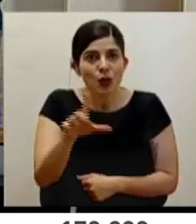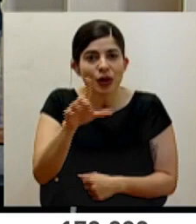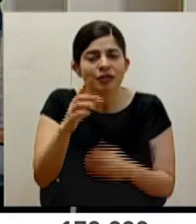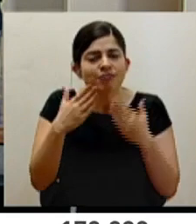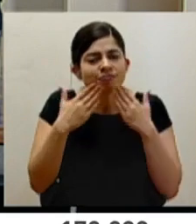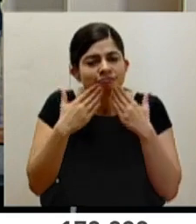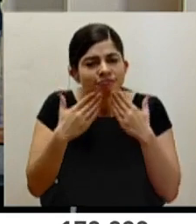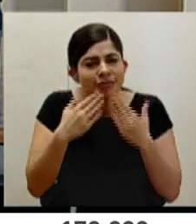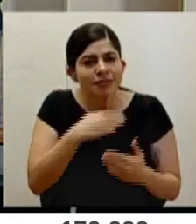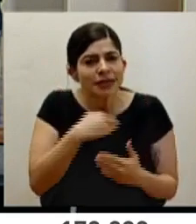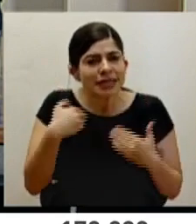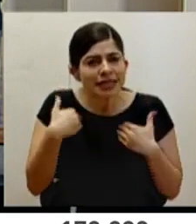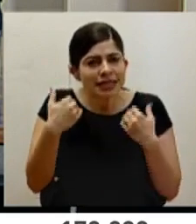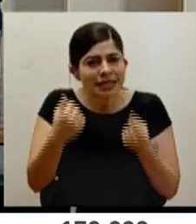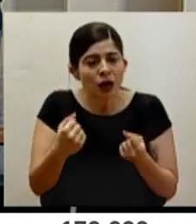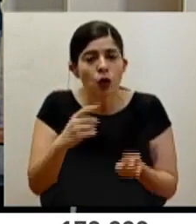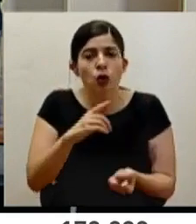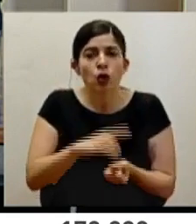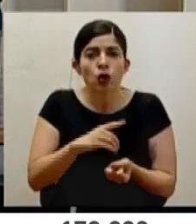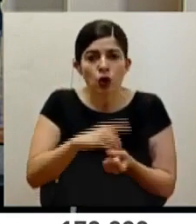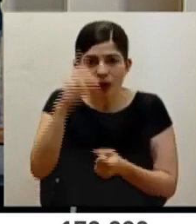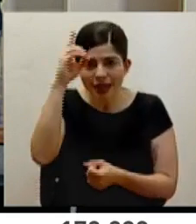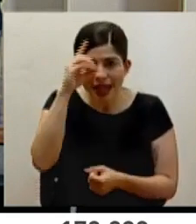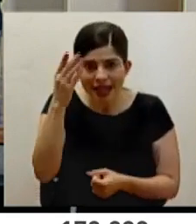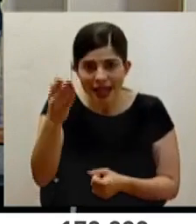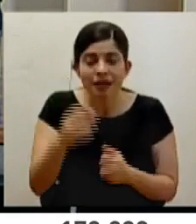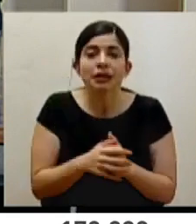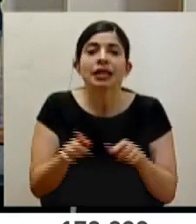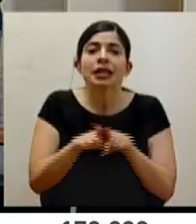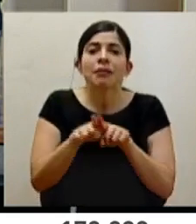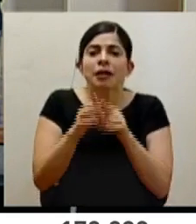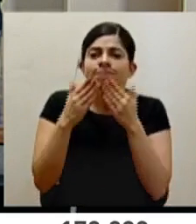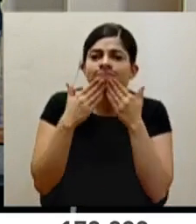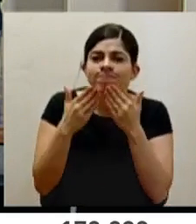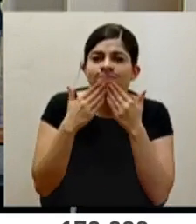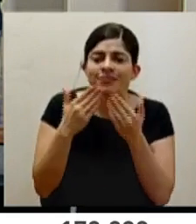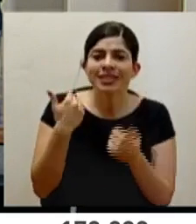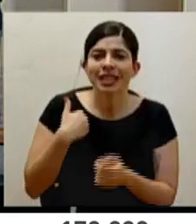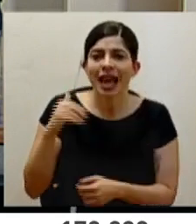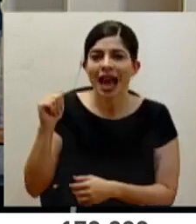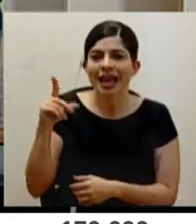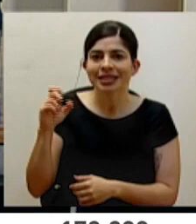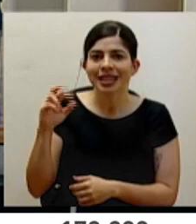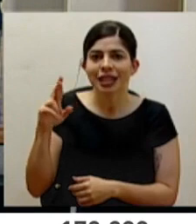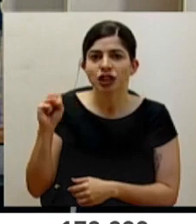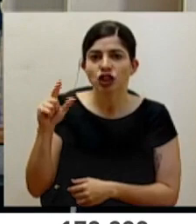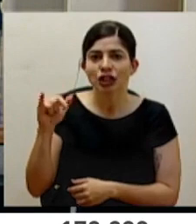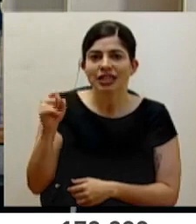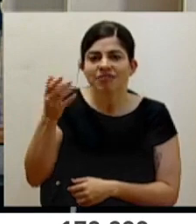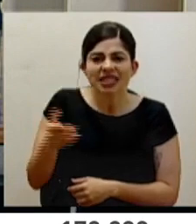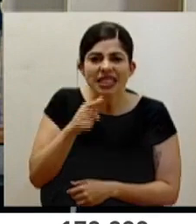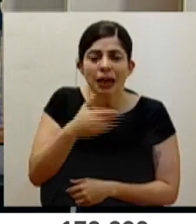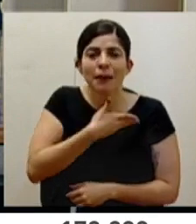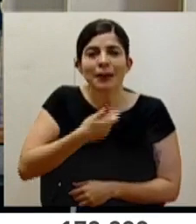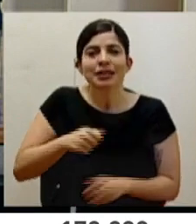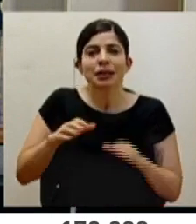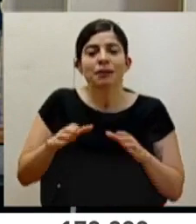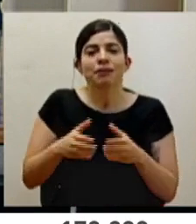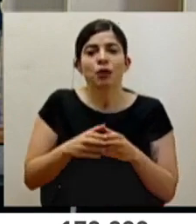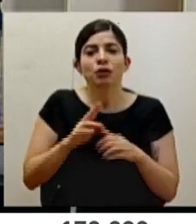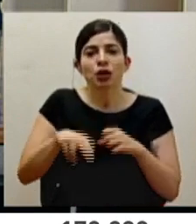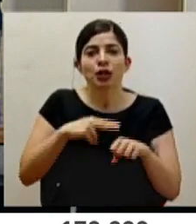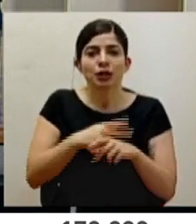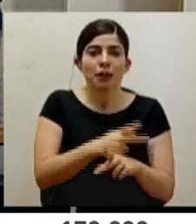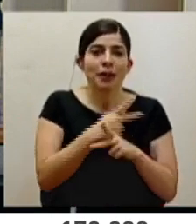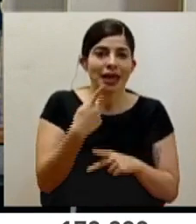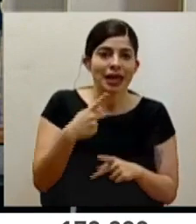Agradecemos al ministro de Salud, al doctor Daniel Salas. También agradecemos al señor Alexander Solís, presidente de la Comisión Nacional de Prevención de Riesgos